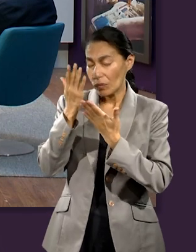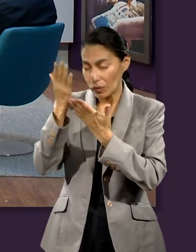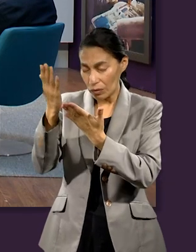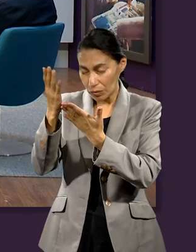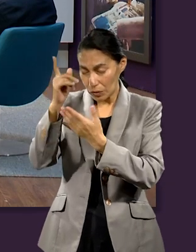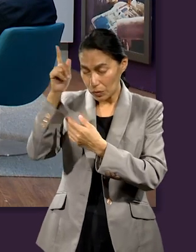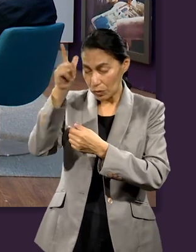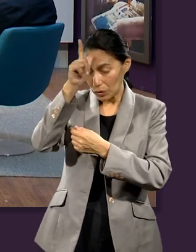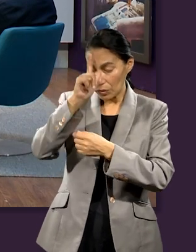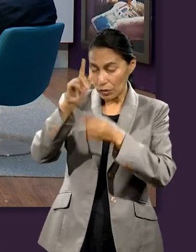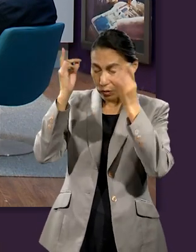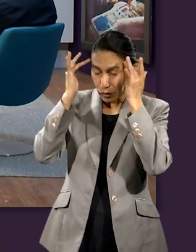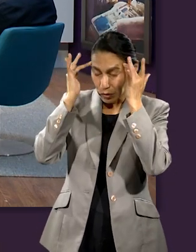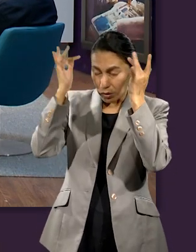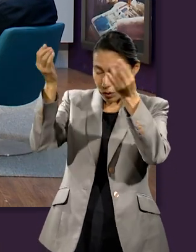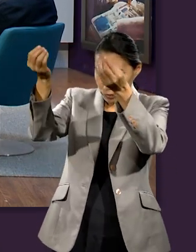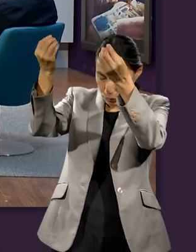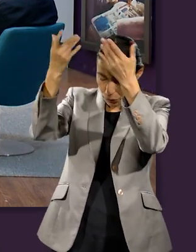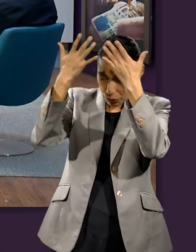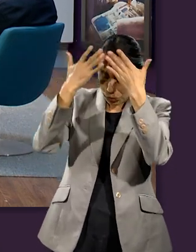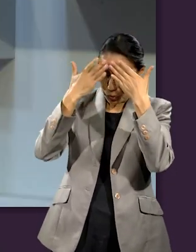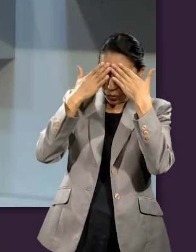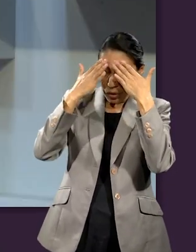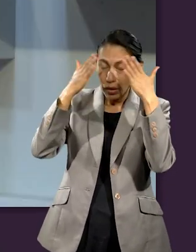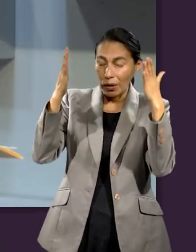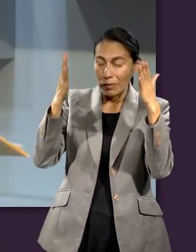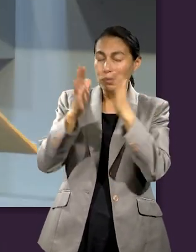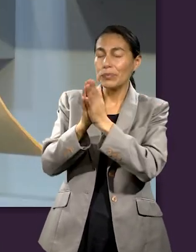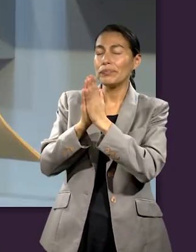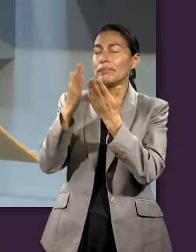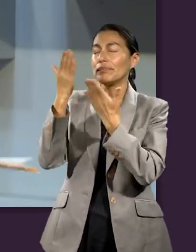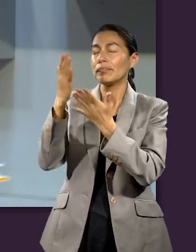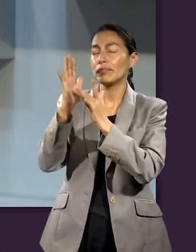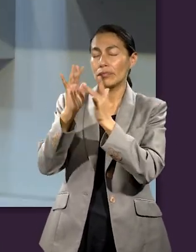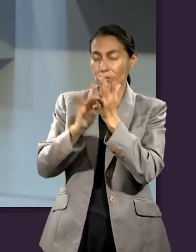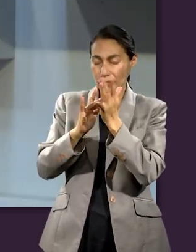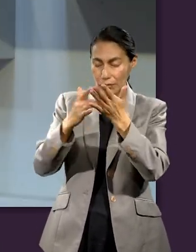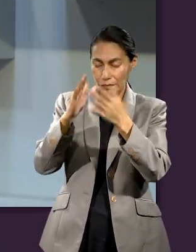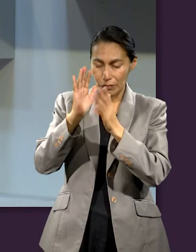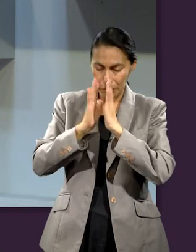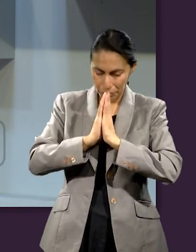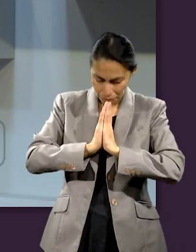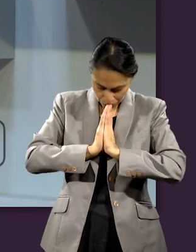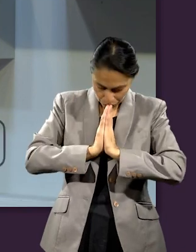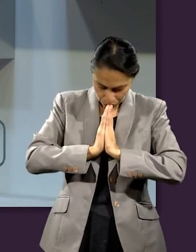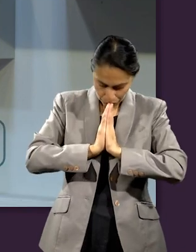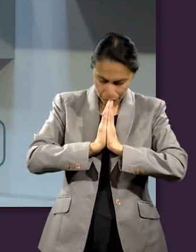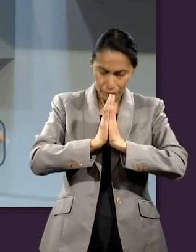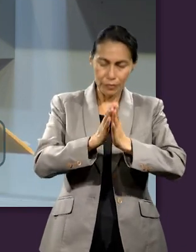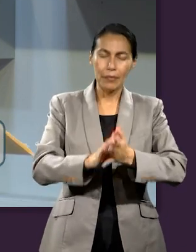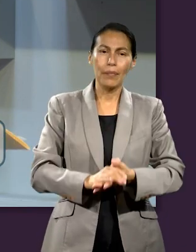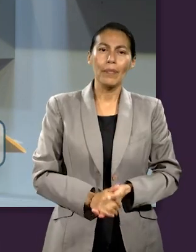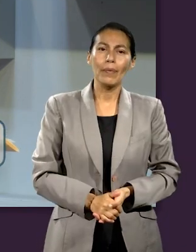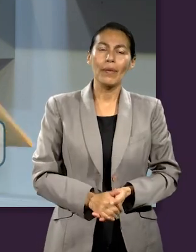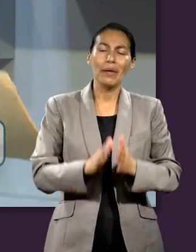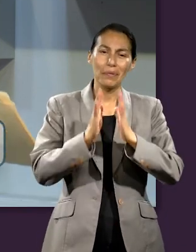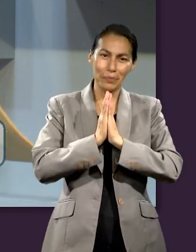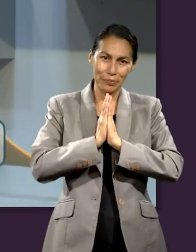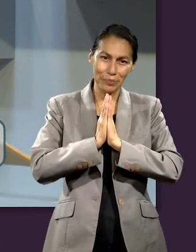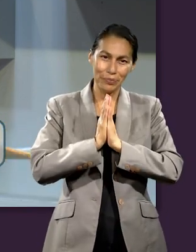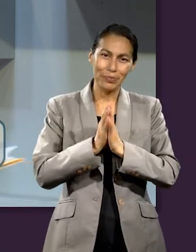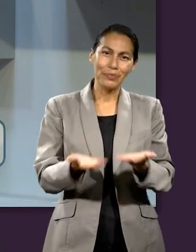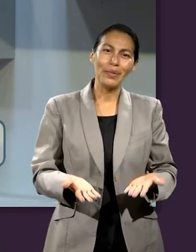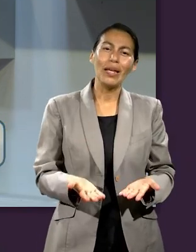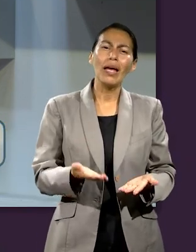Señor. En tu nombre. Amén. Amén. Cuando escuchamos el término ofrendas, tiene que ver con dar.